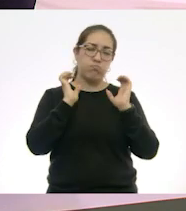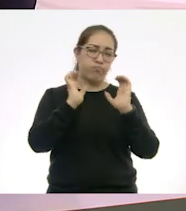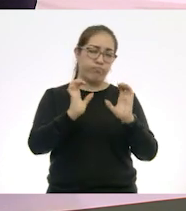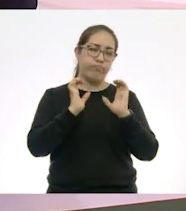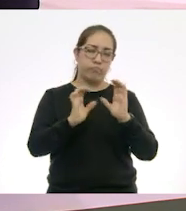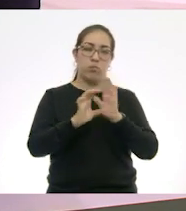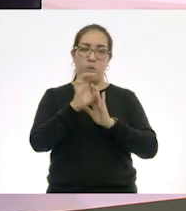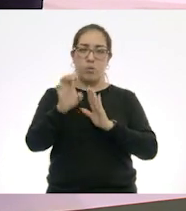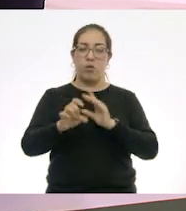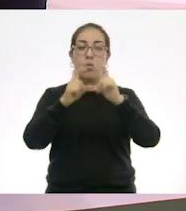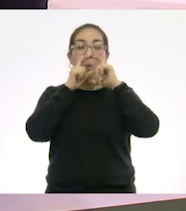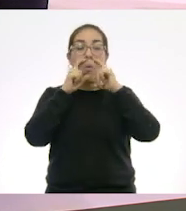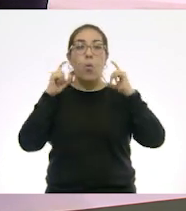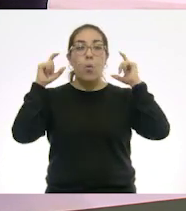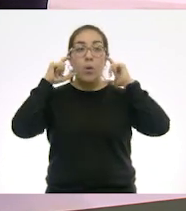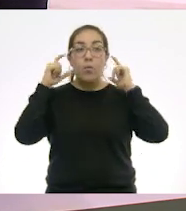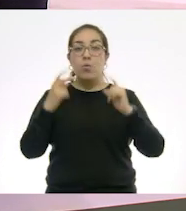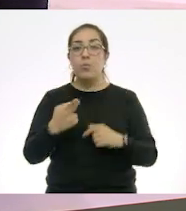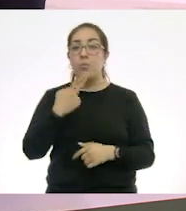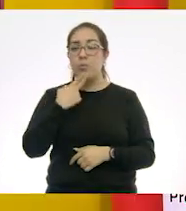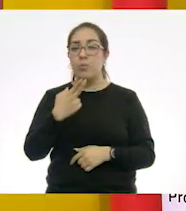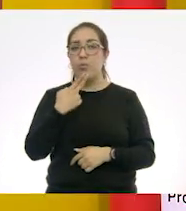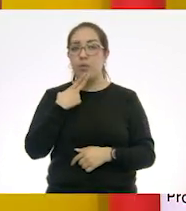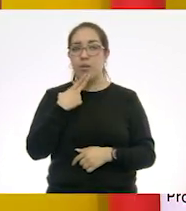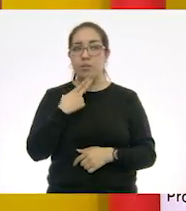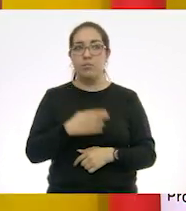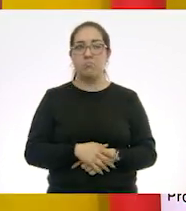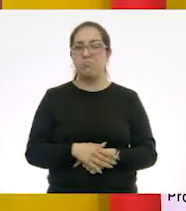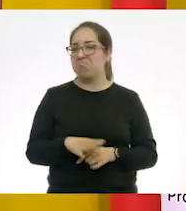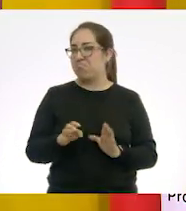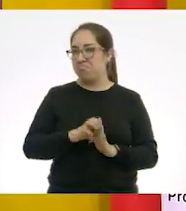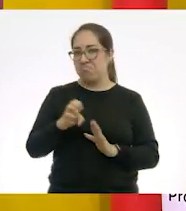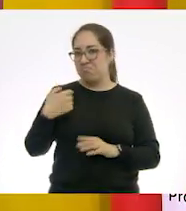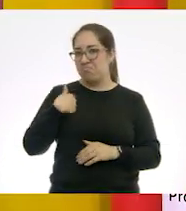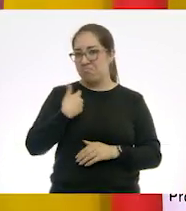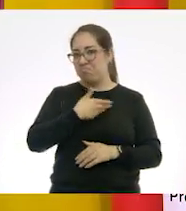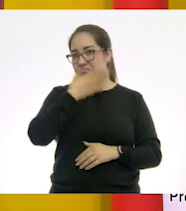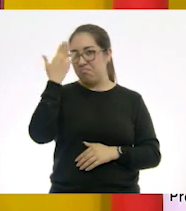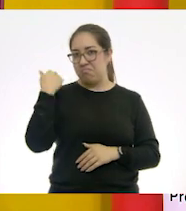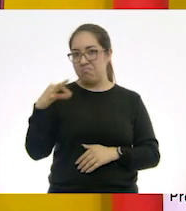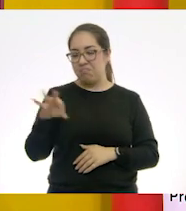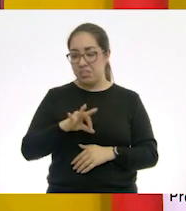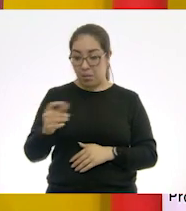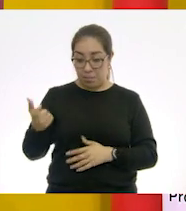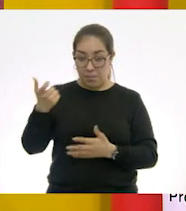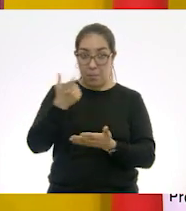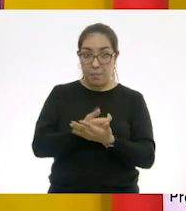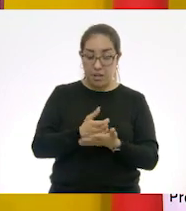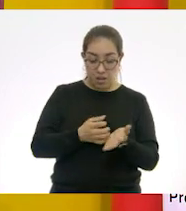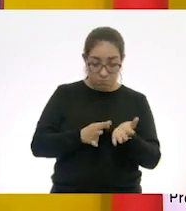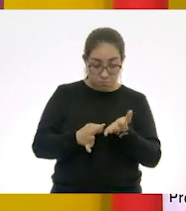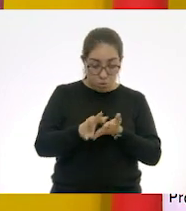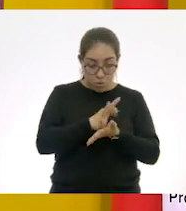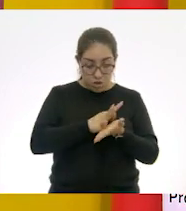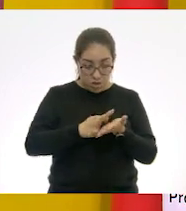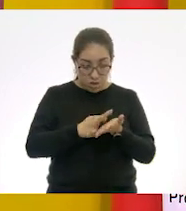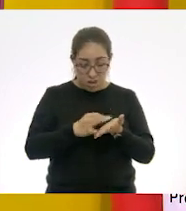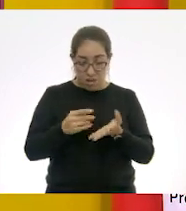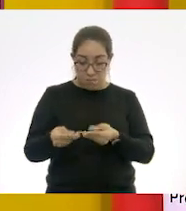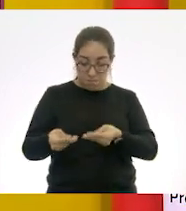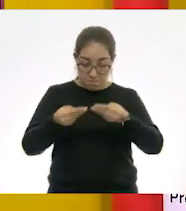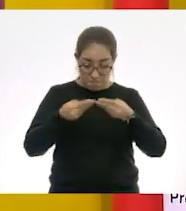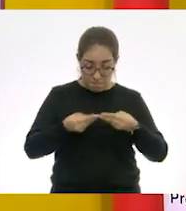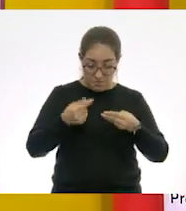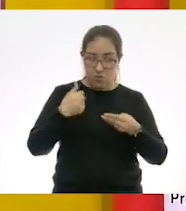cubrebocas, cómo usarlo. Por ejemplo, yo nunca hubiera pensado que si hago un cobro en efectivo, tendría que desinfectar mis manos. Mira,